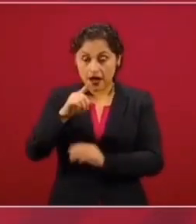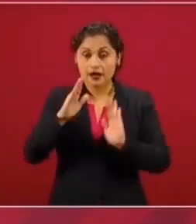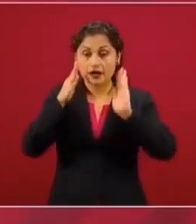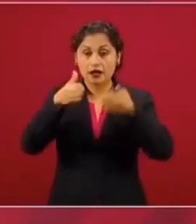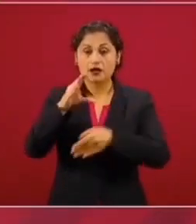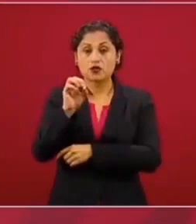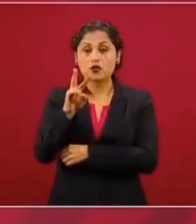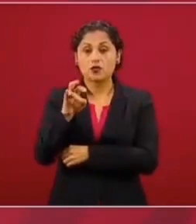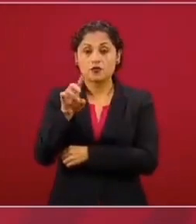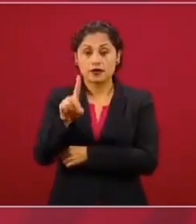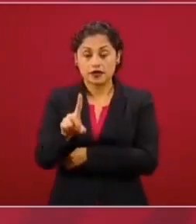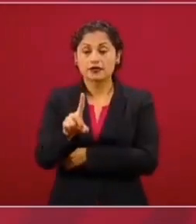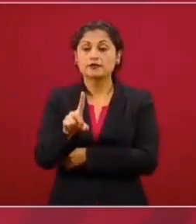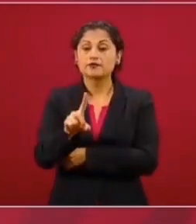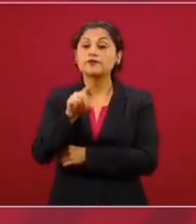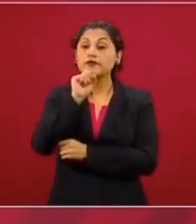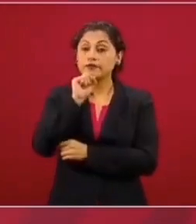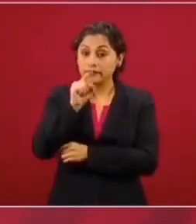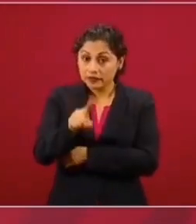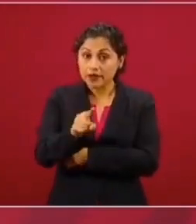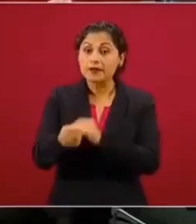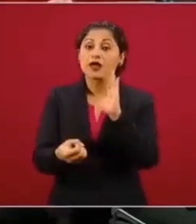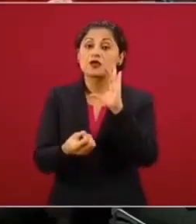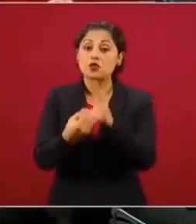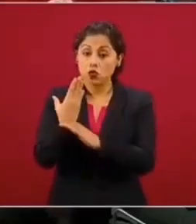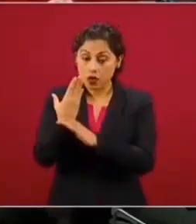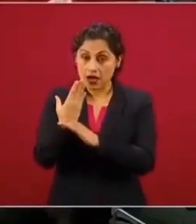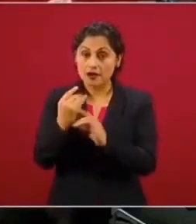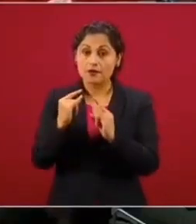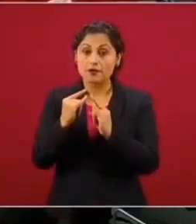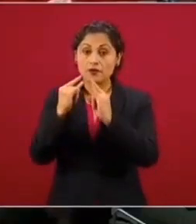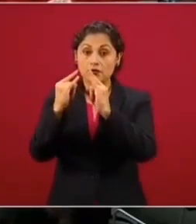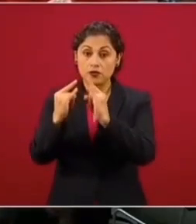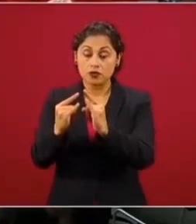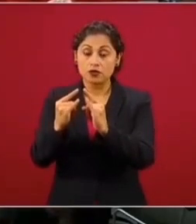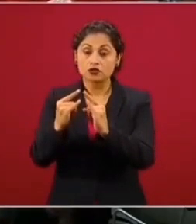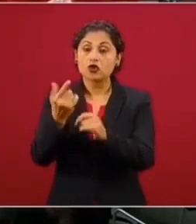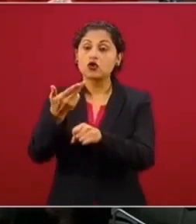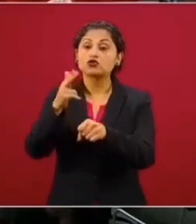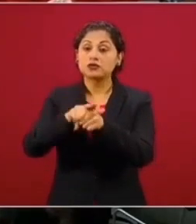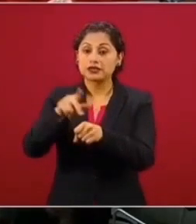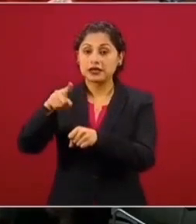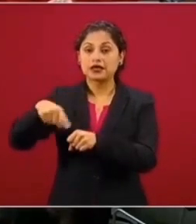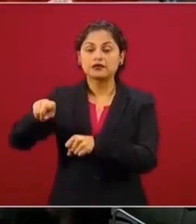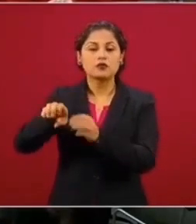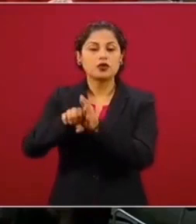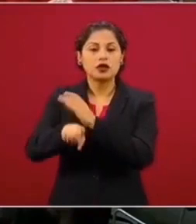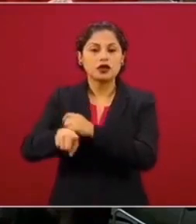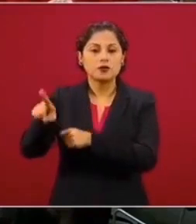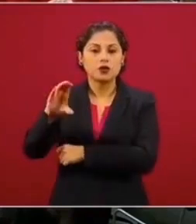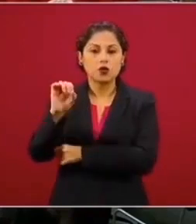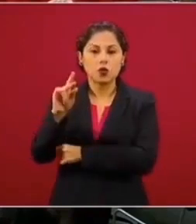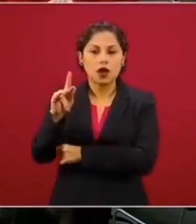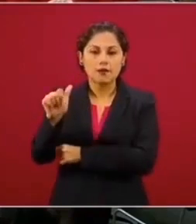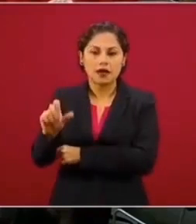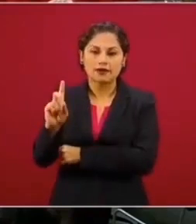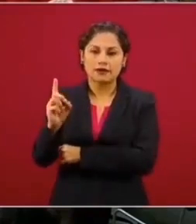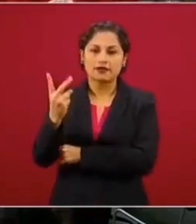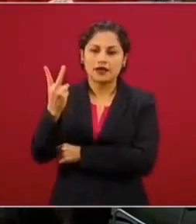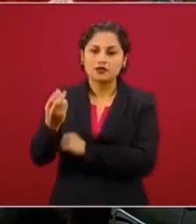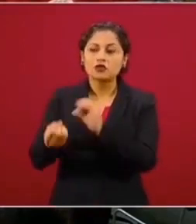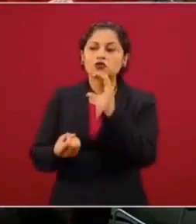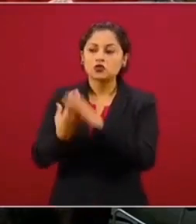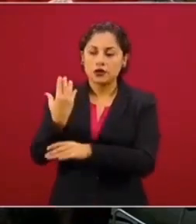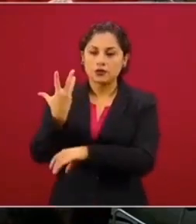a eso, abrimos nuevos espacios, como el tema de la 32 allá en Villacuapa. En el caso del autódromo